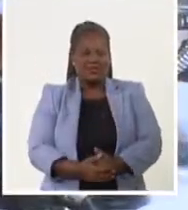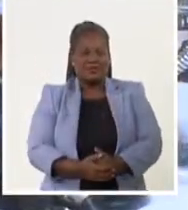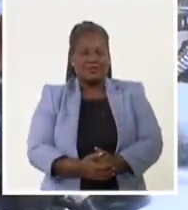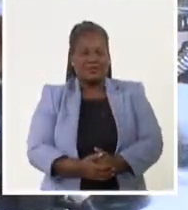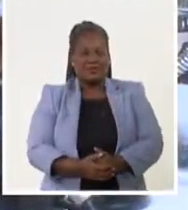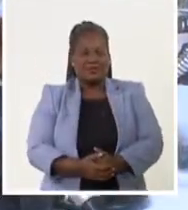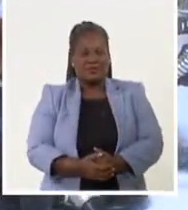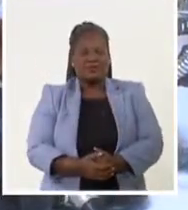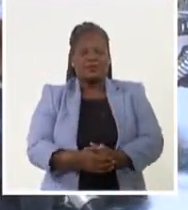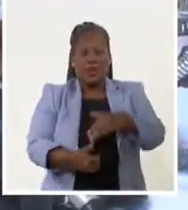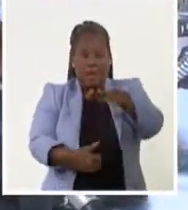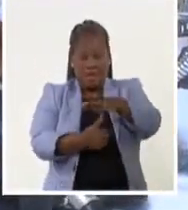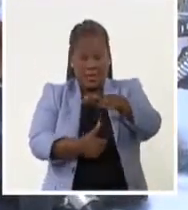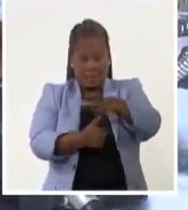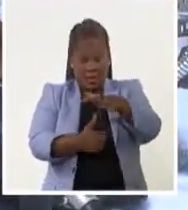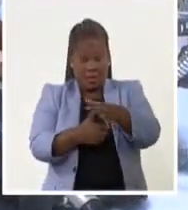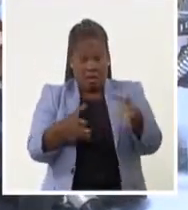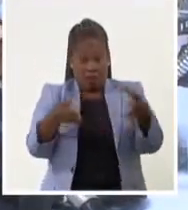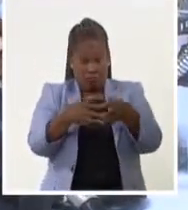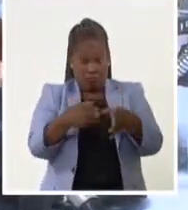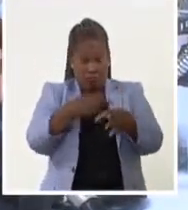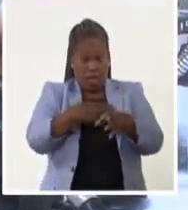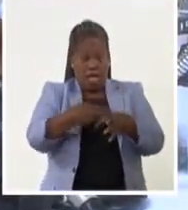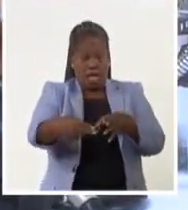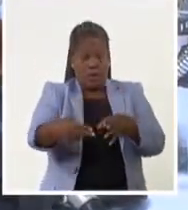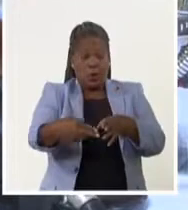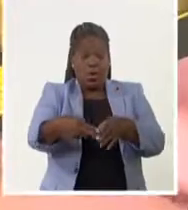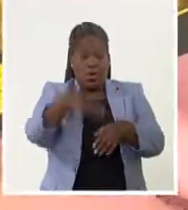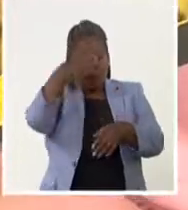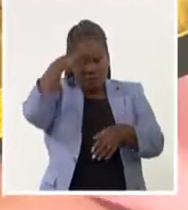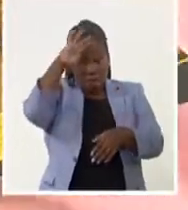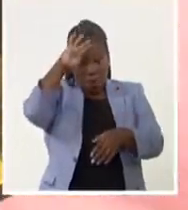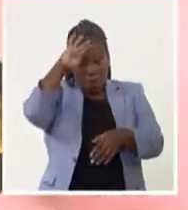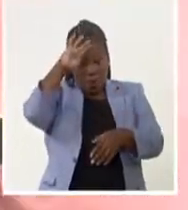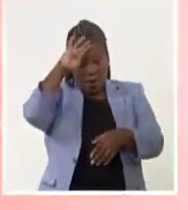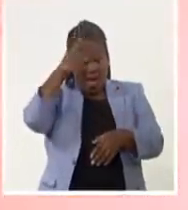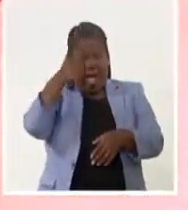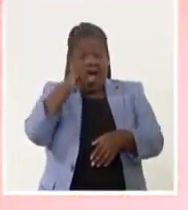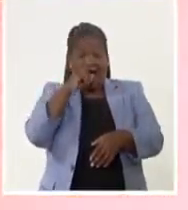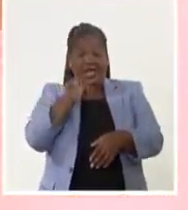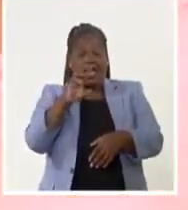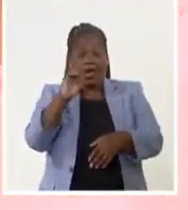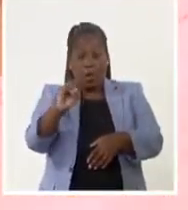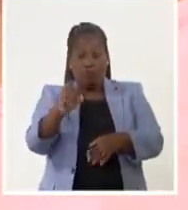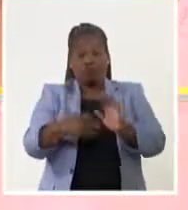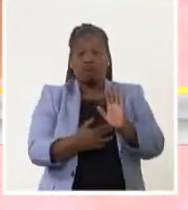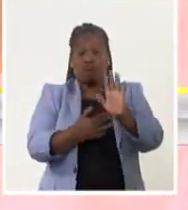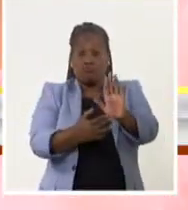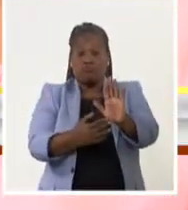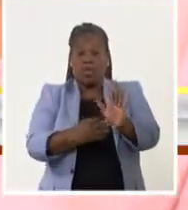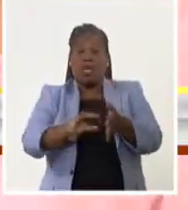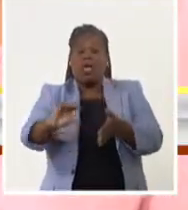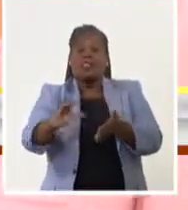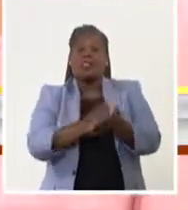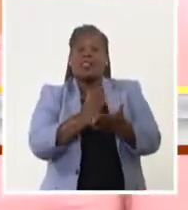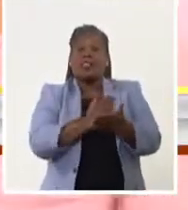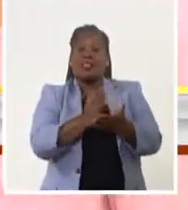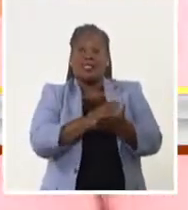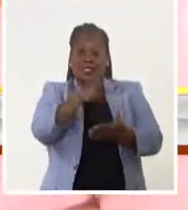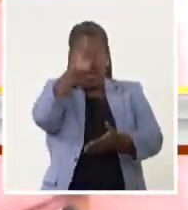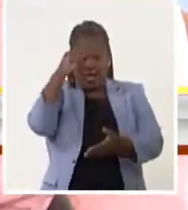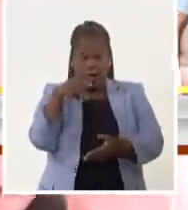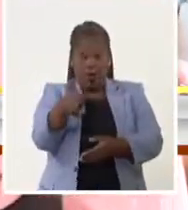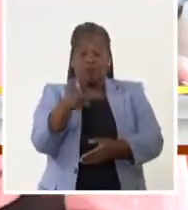El presidente de la Unión de Historiadores de Cuba, Jorge Luis Aneiro, presentó el texto cuya compilación y prólogo de la doctora en